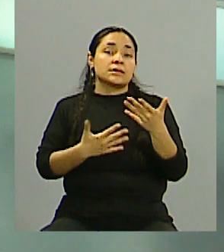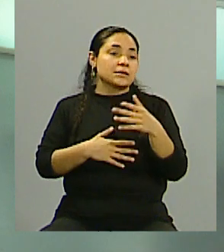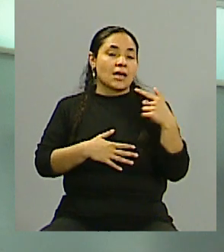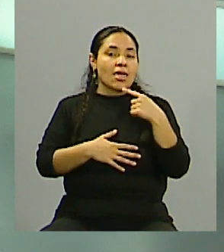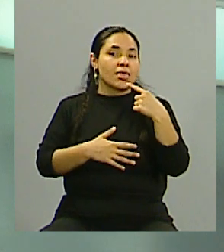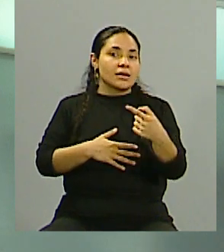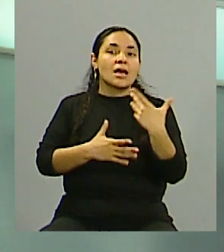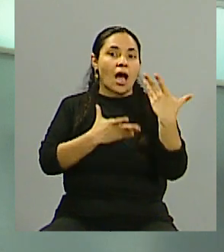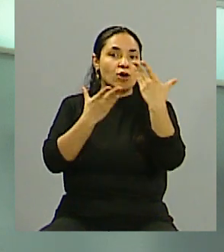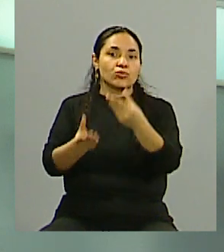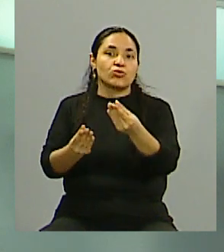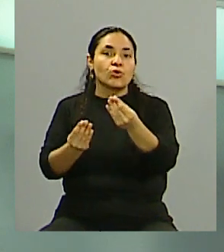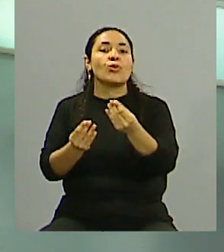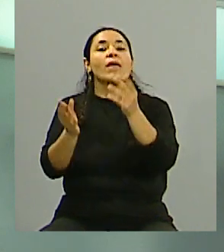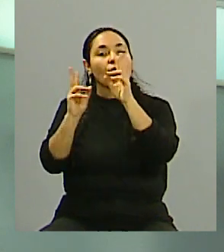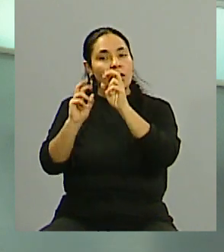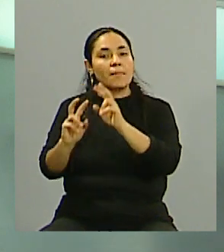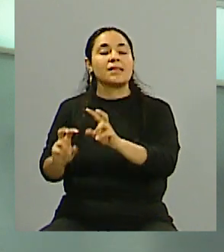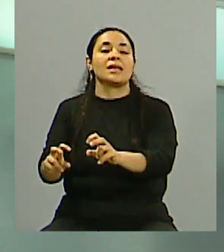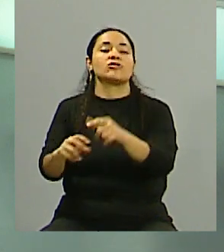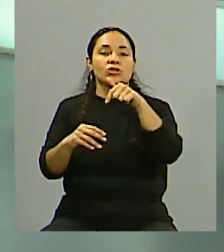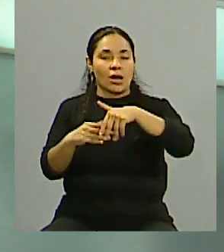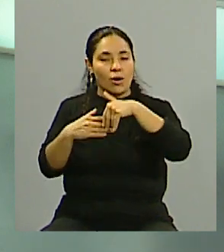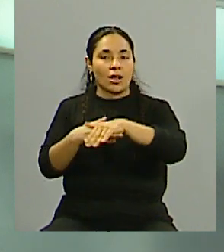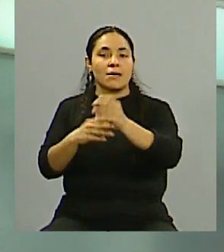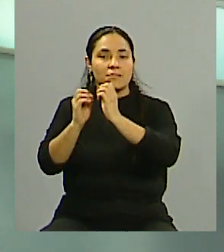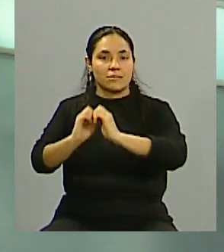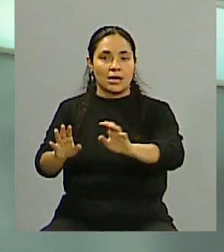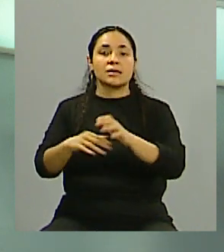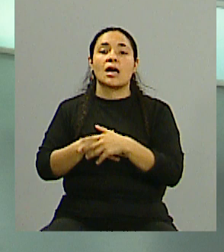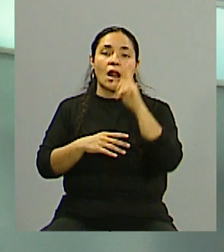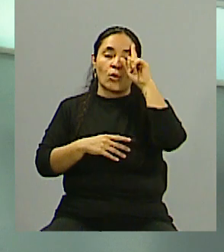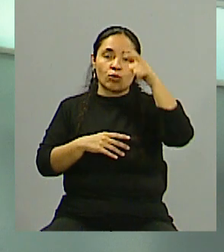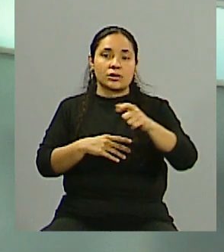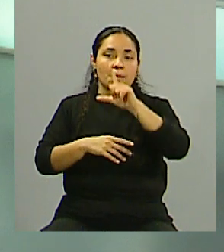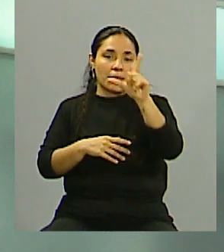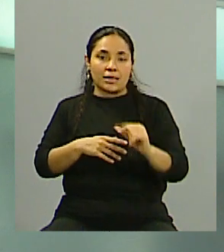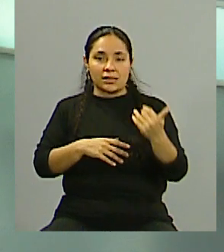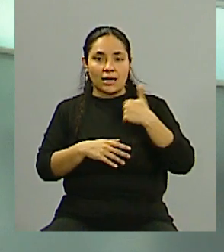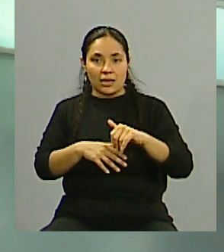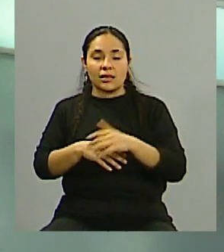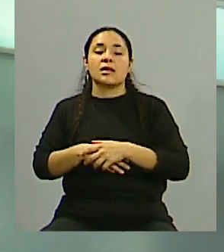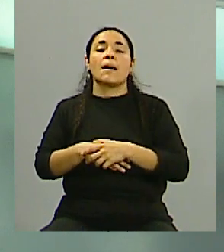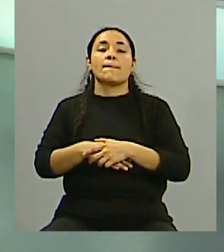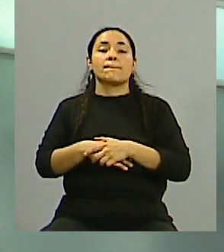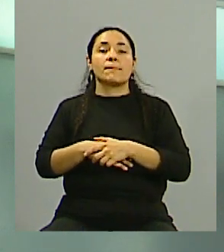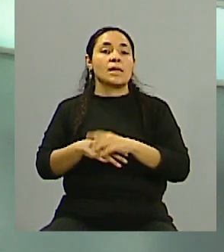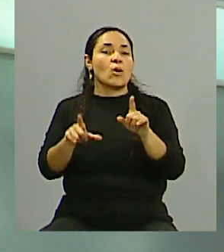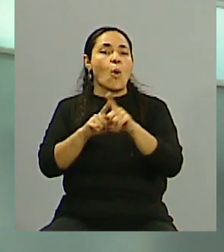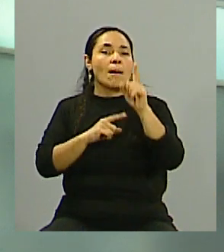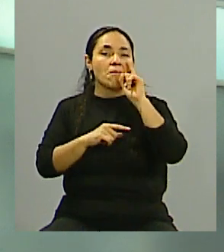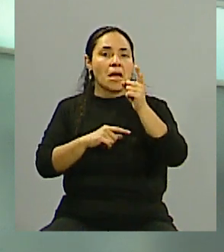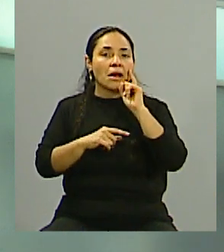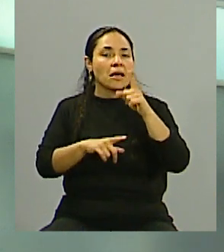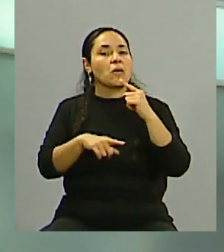van a colaborar con la investigación que lleva adelante la justicia de nuestro país. Pero de todas maneras, digo, el riesgo sigue